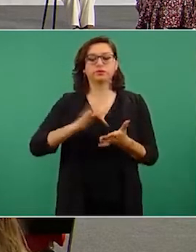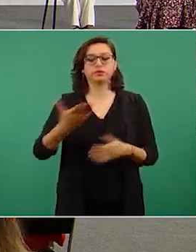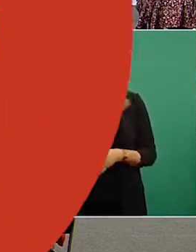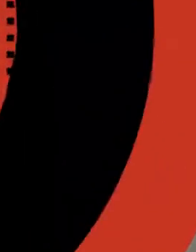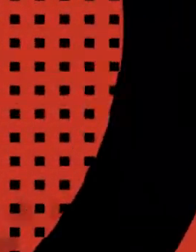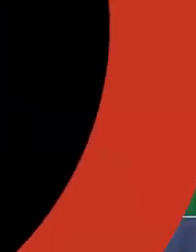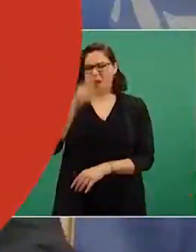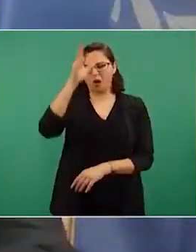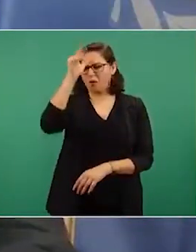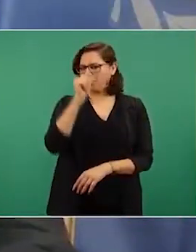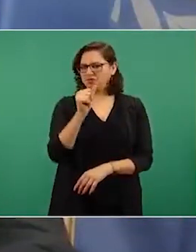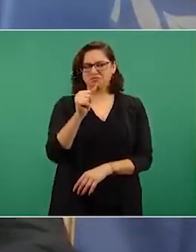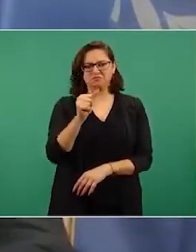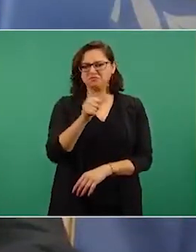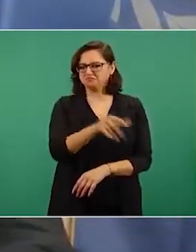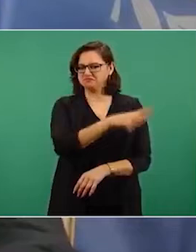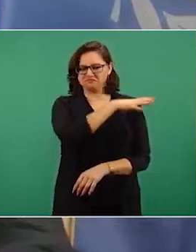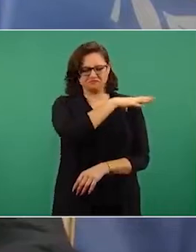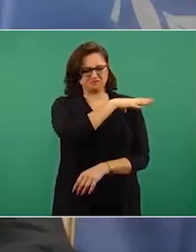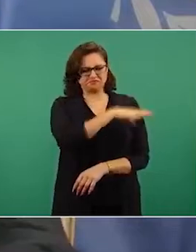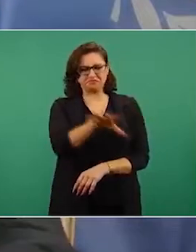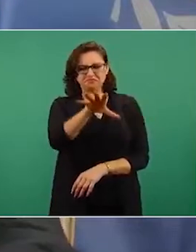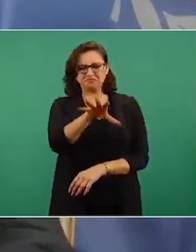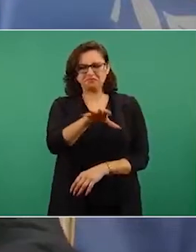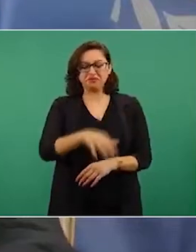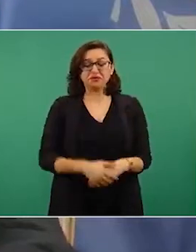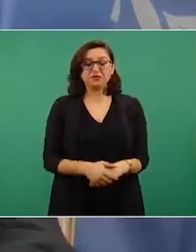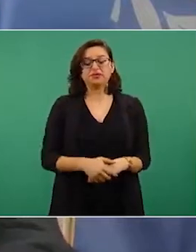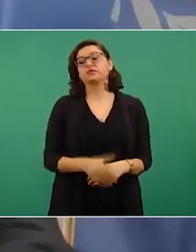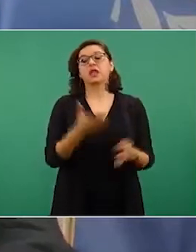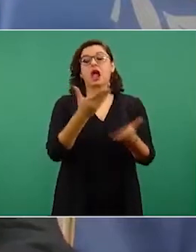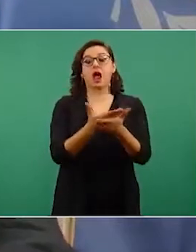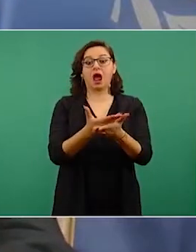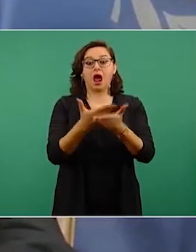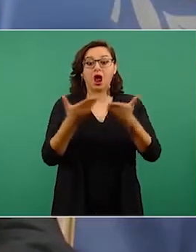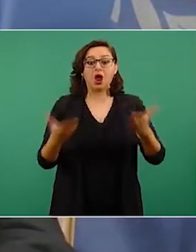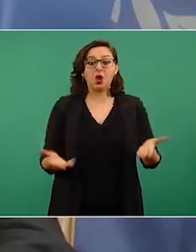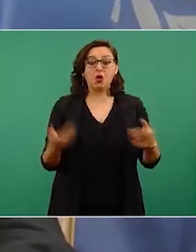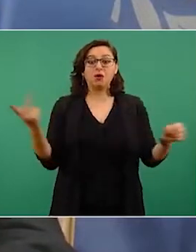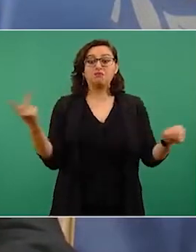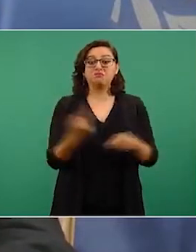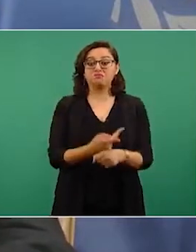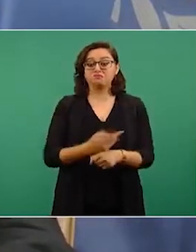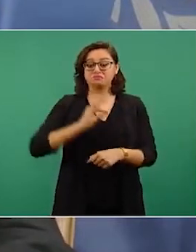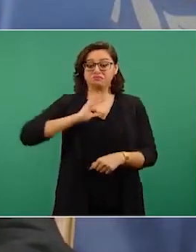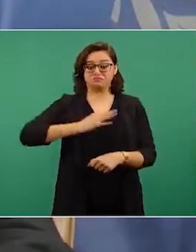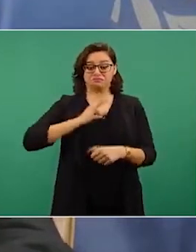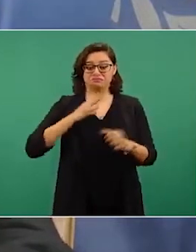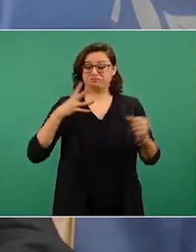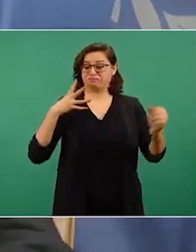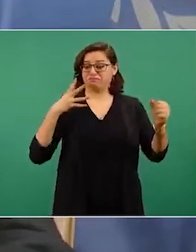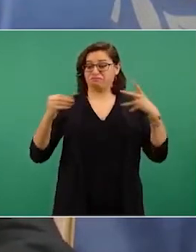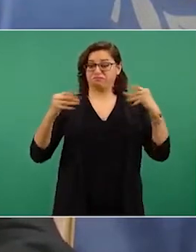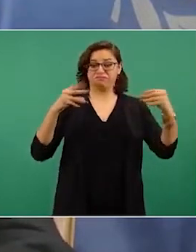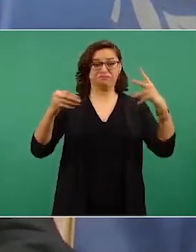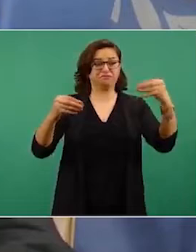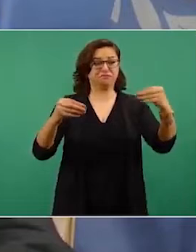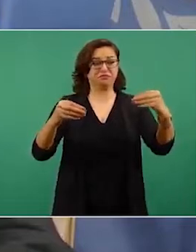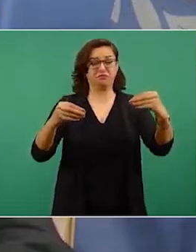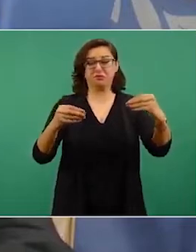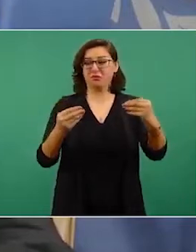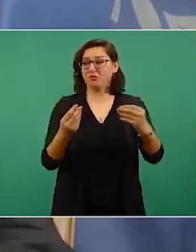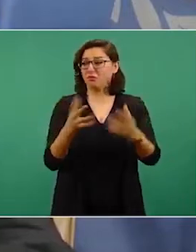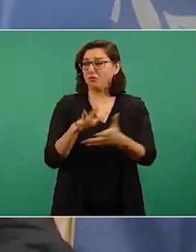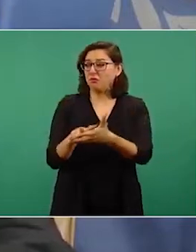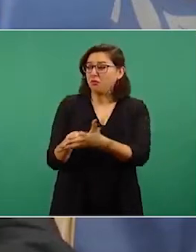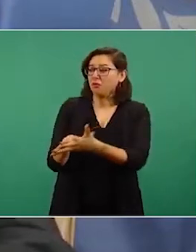Lo siguiente. Y ahora el terremoto que ha supuesto la pandemia de COVID-19 ha destrozado la vida de millones de